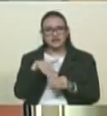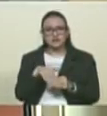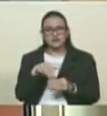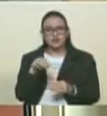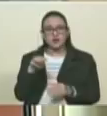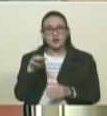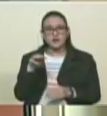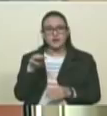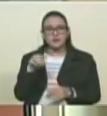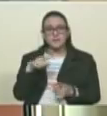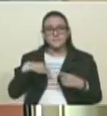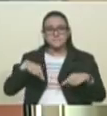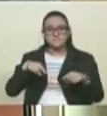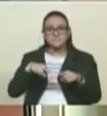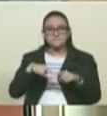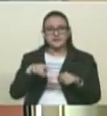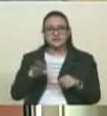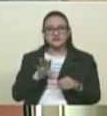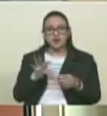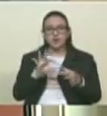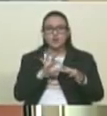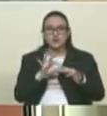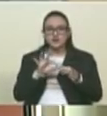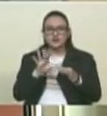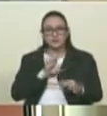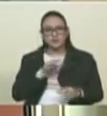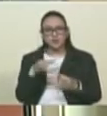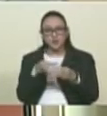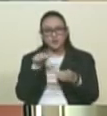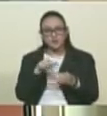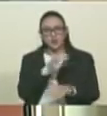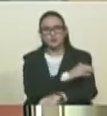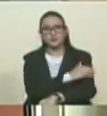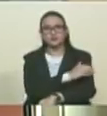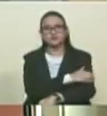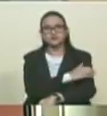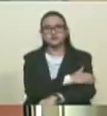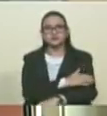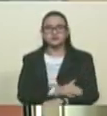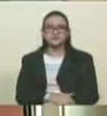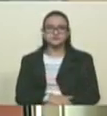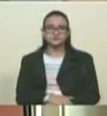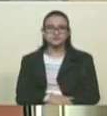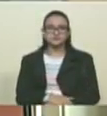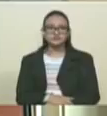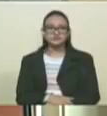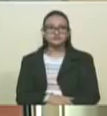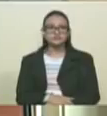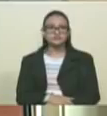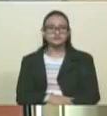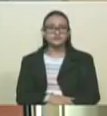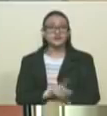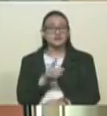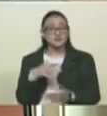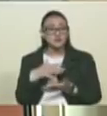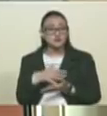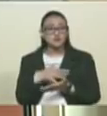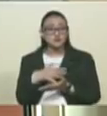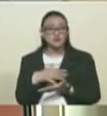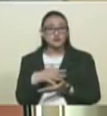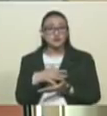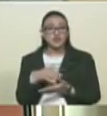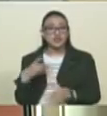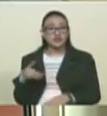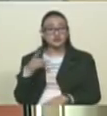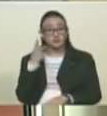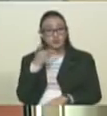ex, llamada mesa de la unidad democrática. Y respecto a algo mucho más grave, que es la desestimulación a los